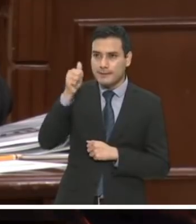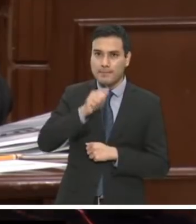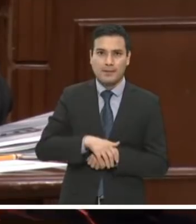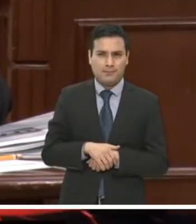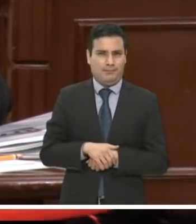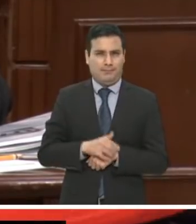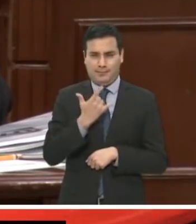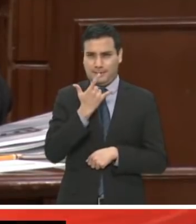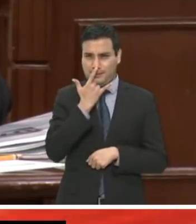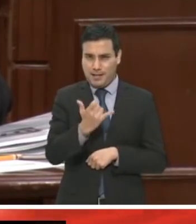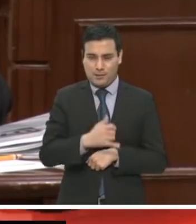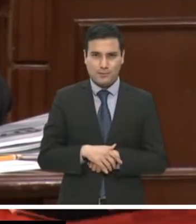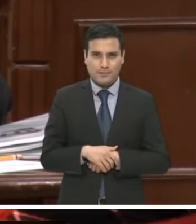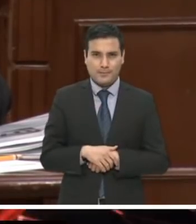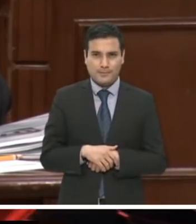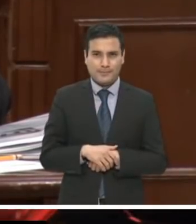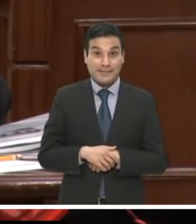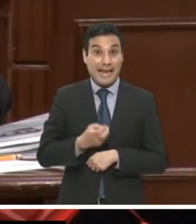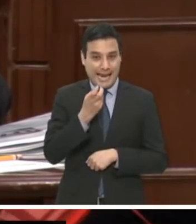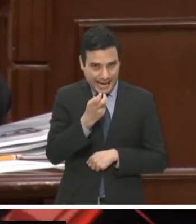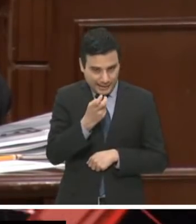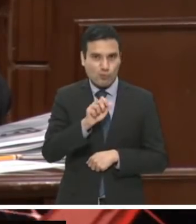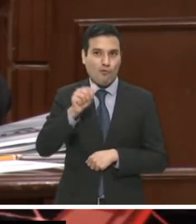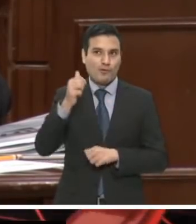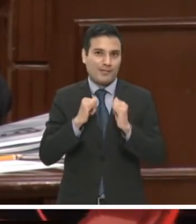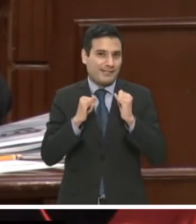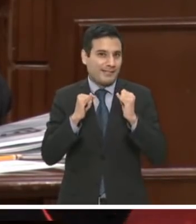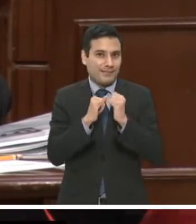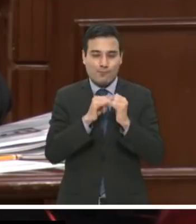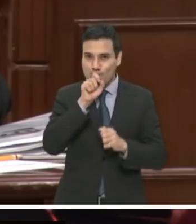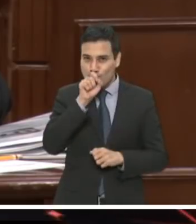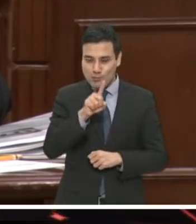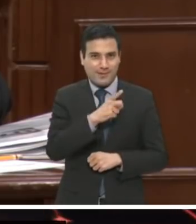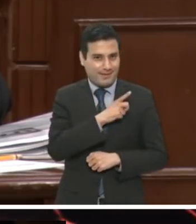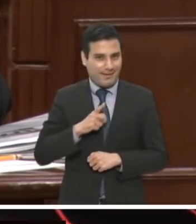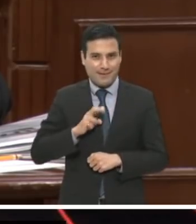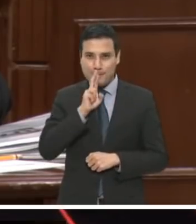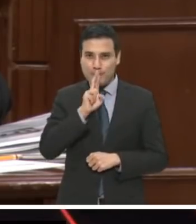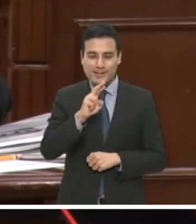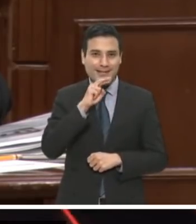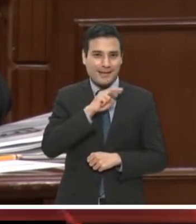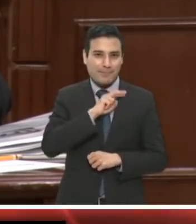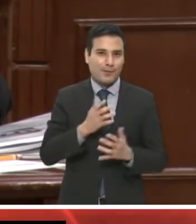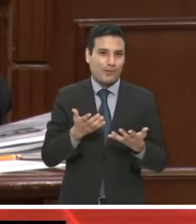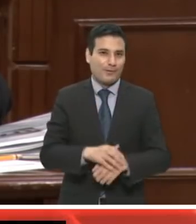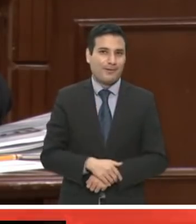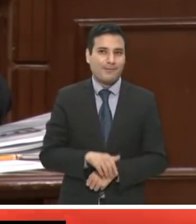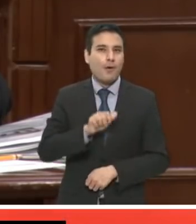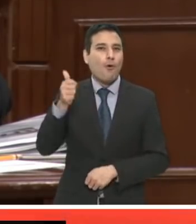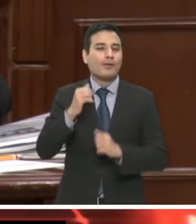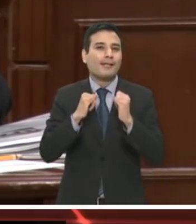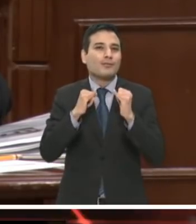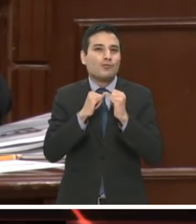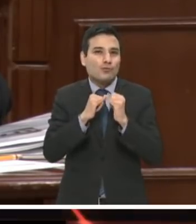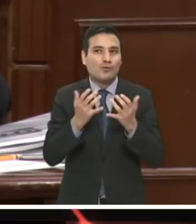ejemplo que debería seguir otras dependencias que, como ya hemos visto en otros casos, son omisos ante las